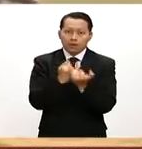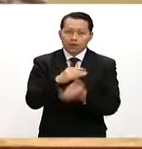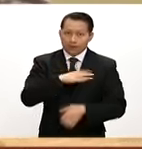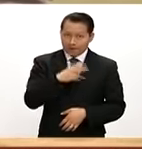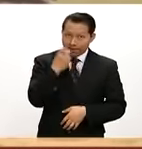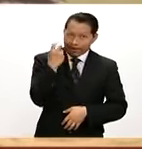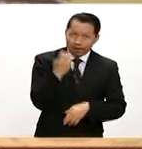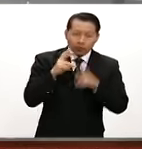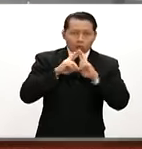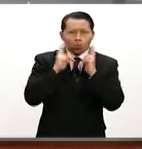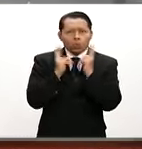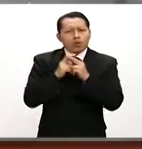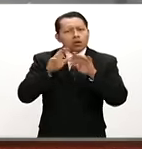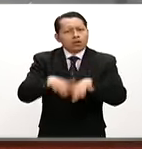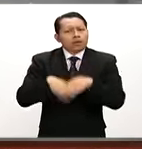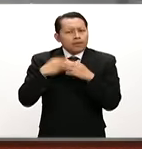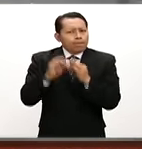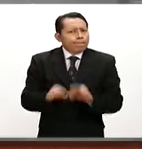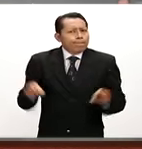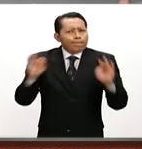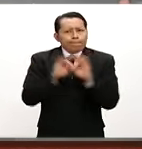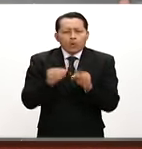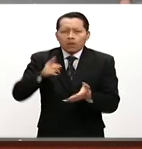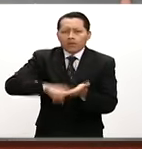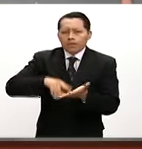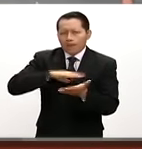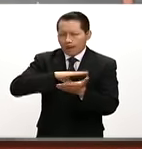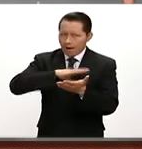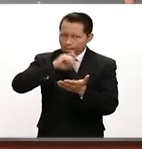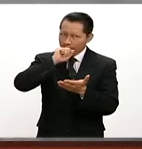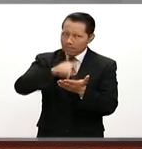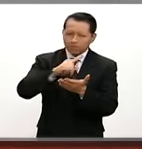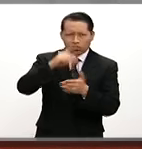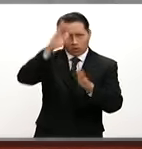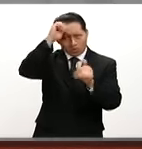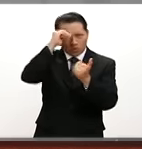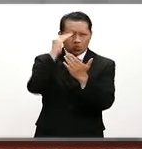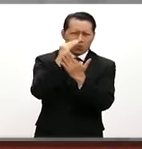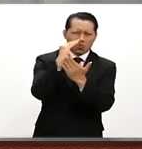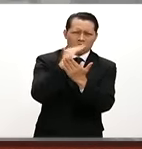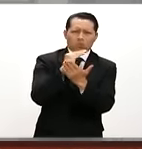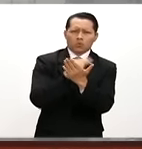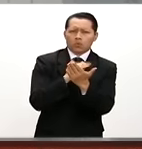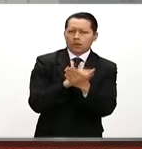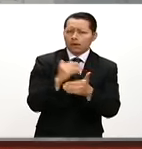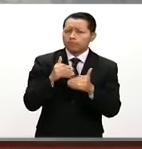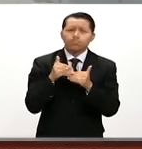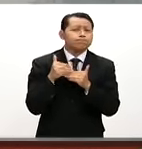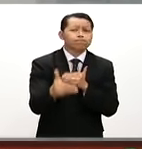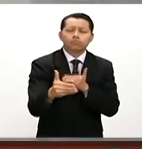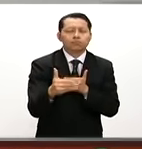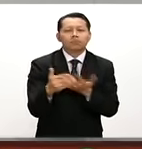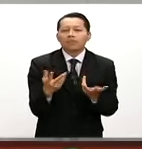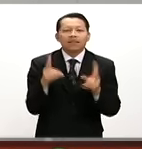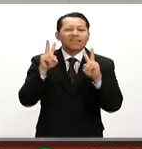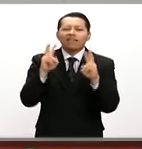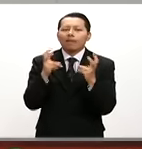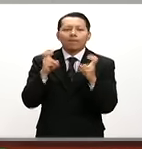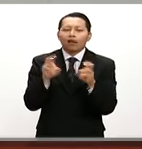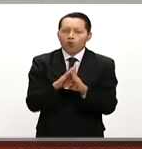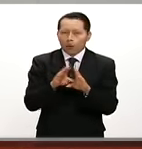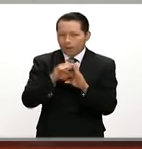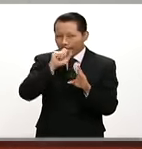reuniones cobran relevancia, puesto que ahí se fija la agenda de los próximos años en temas tan relevantes como los que